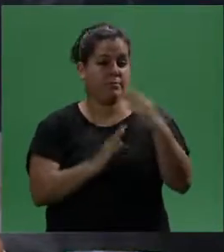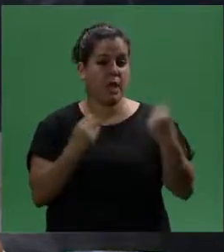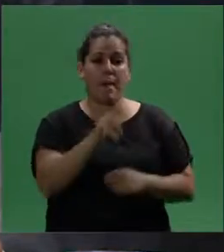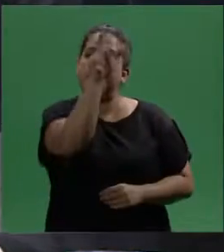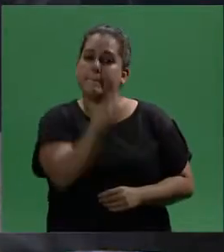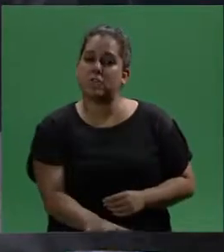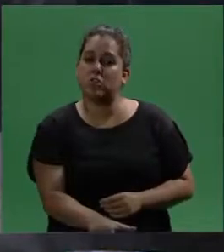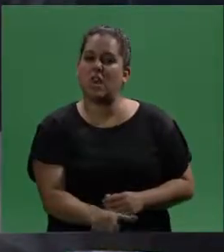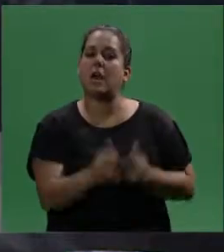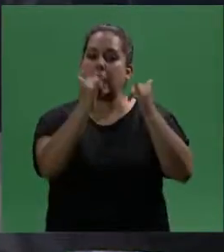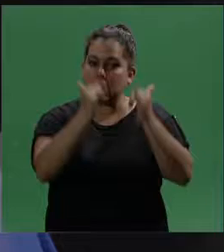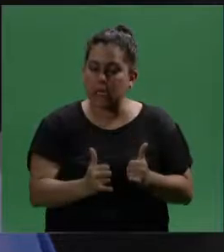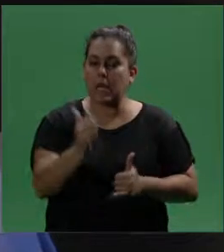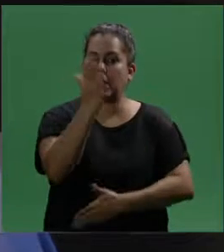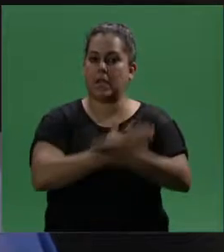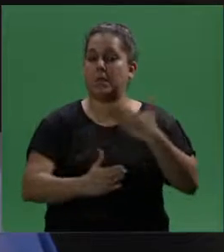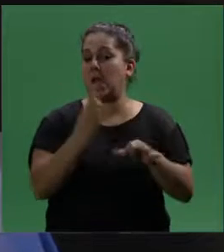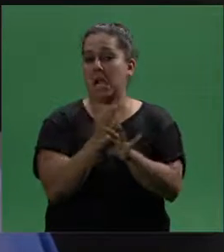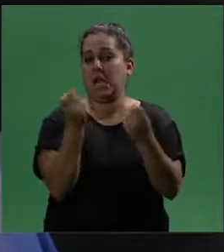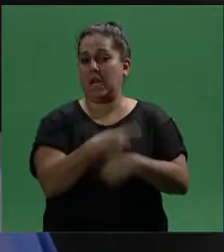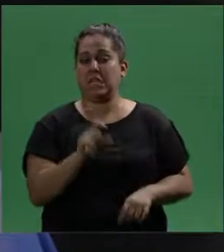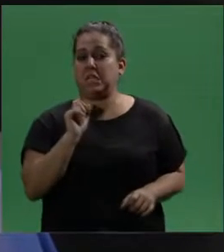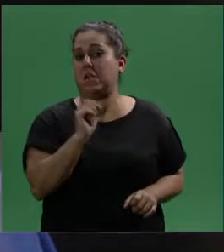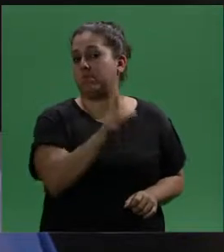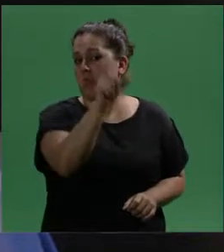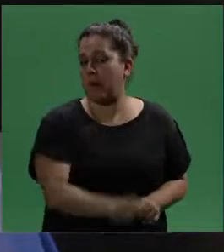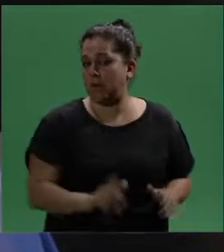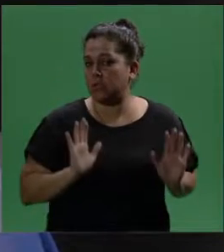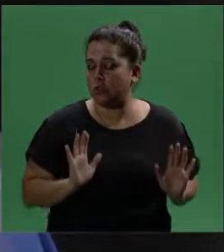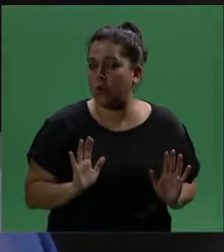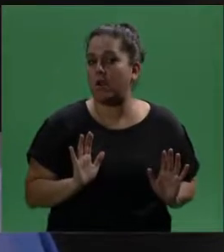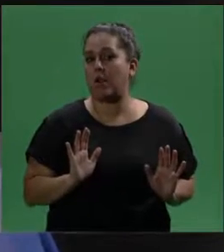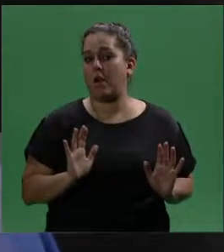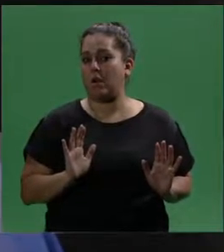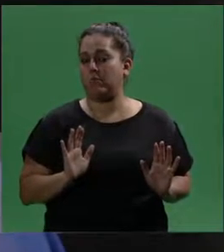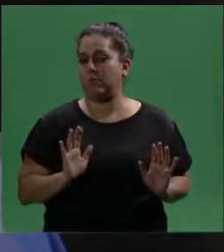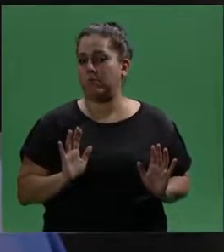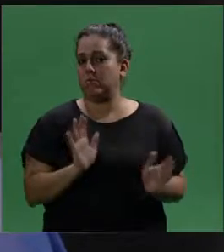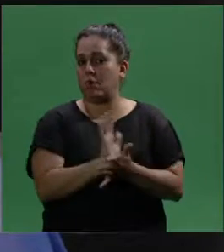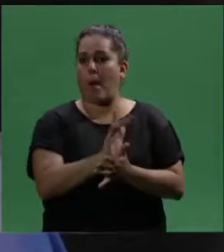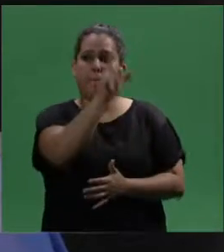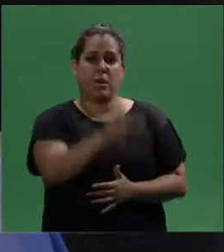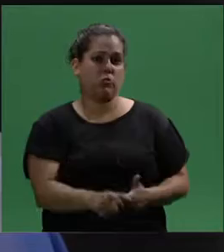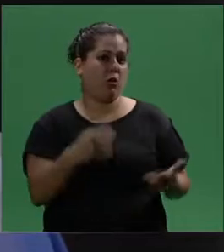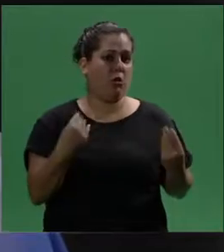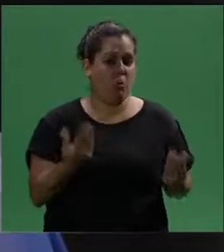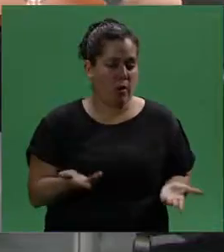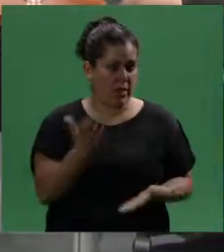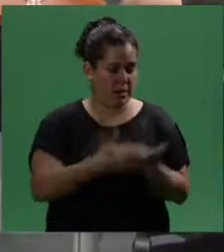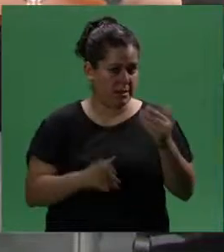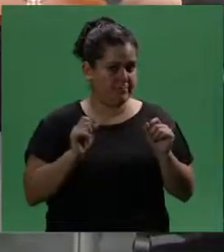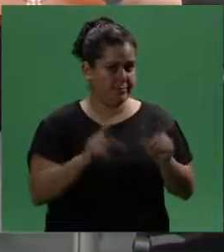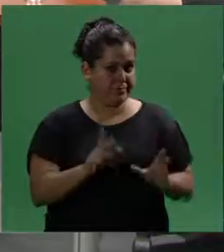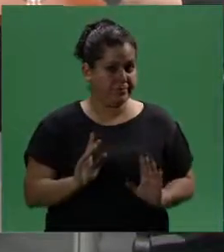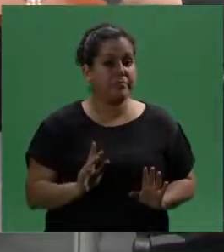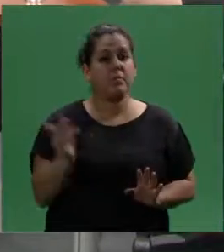es una persona que tiene discapacidad. Una característica, se puede decir que se las puede adjetivizar a la persona, la